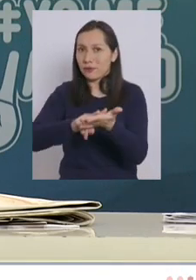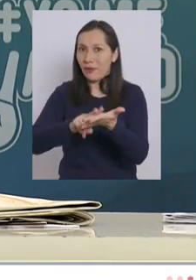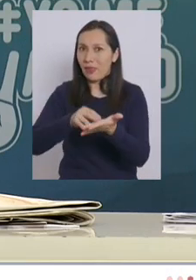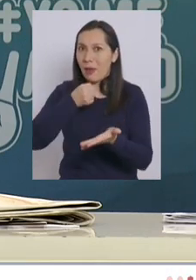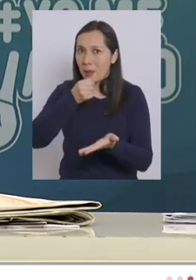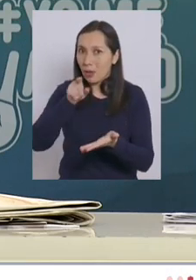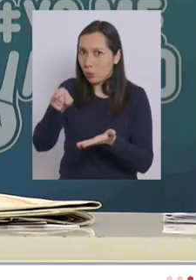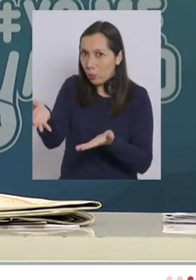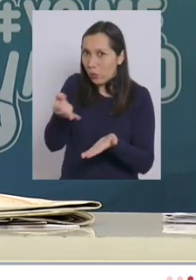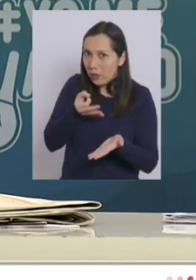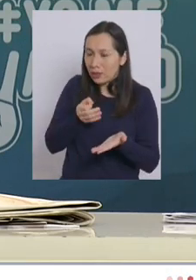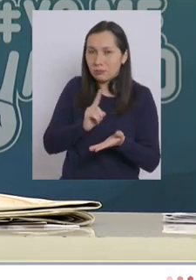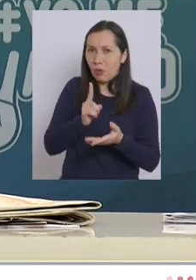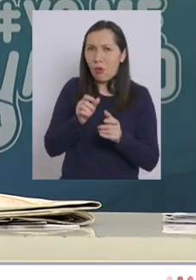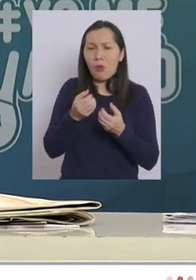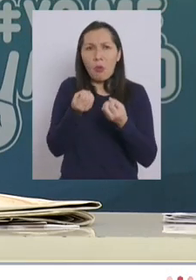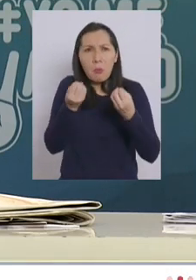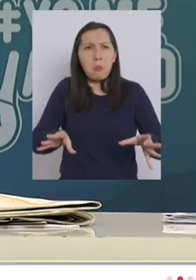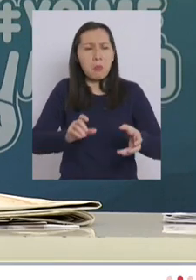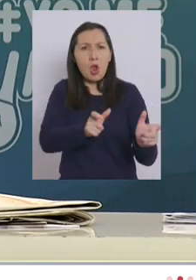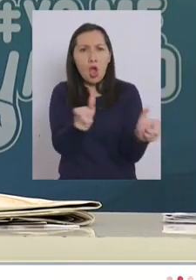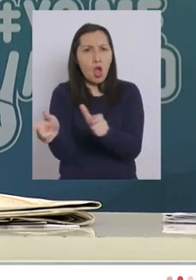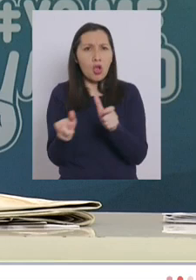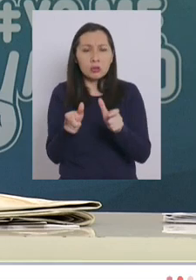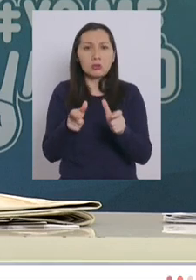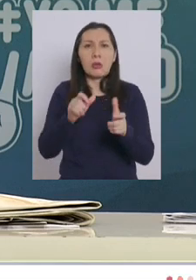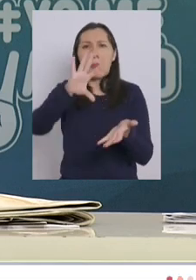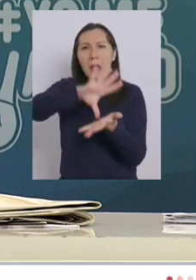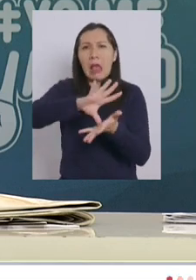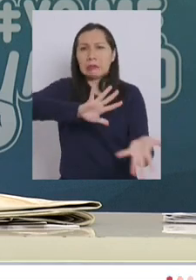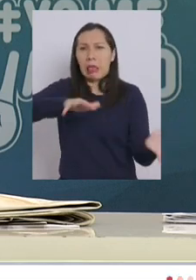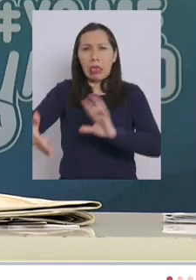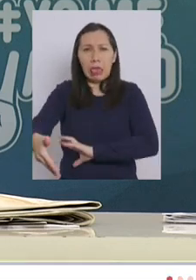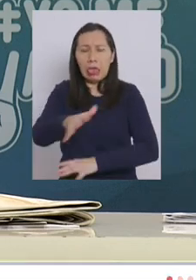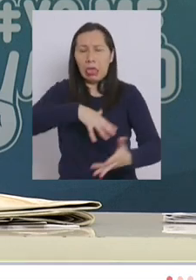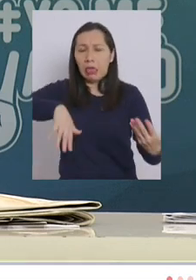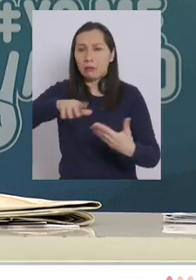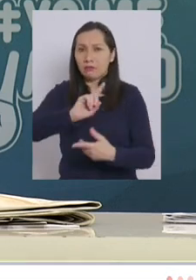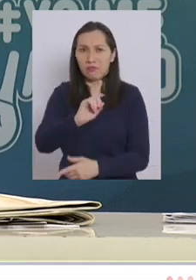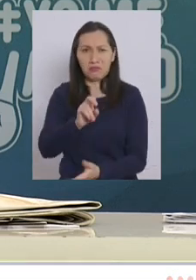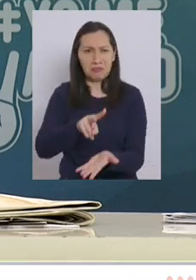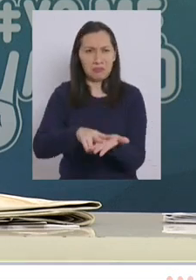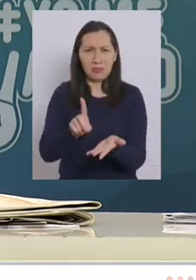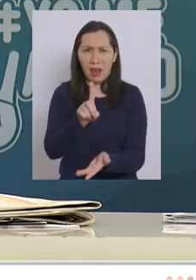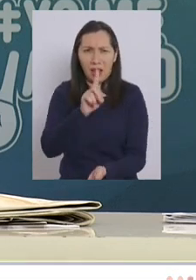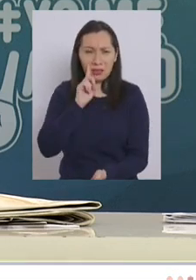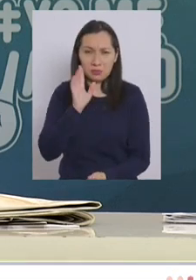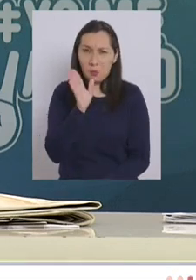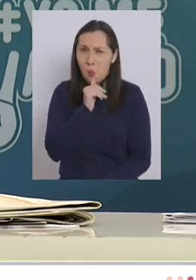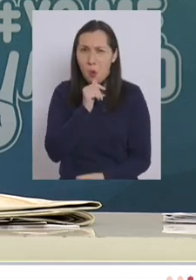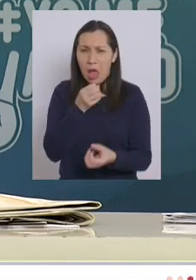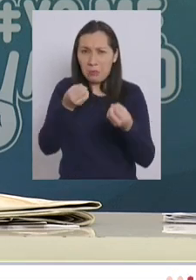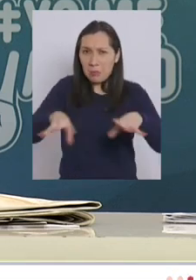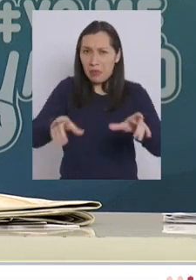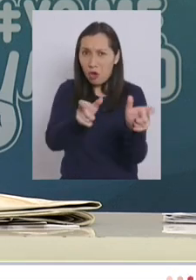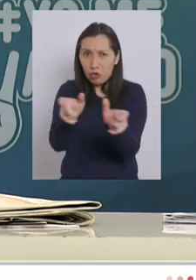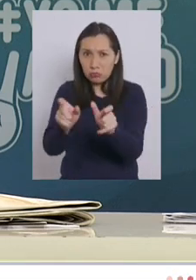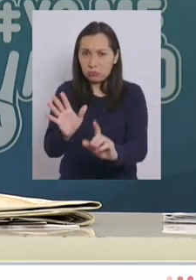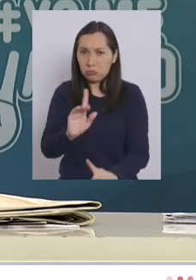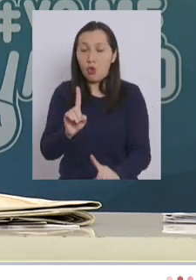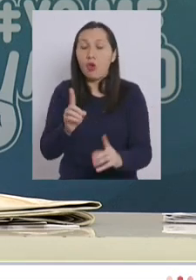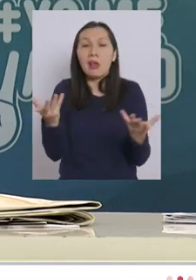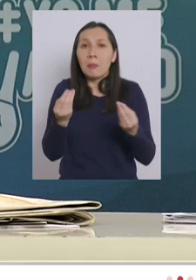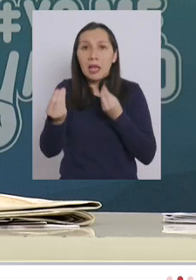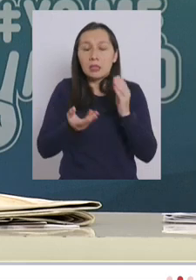verdaderas totalmente descontrolado el país en caos eso no es así no hay descontrol lo que pasa es que hay